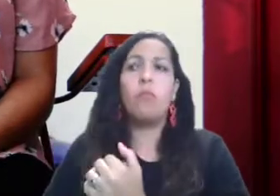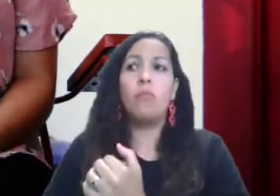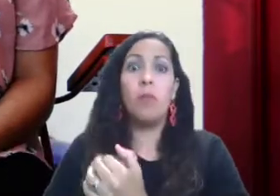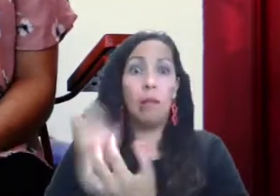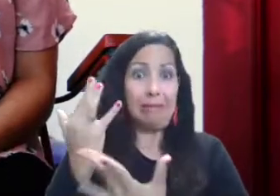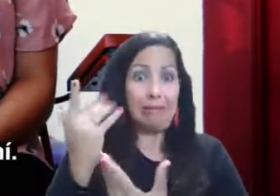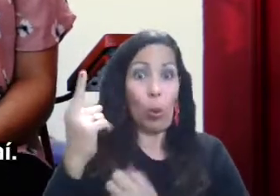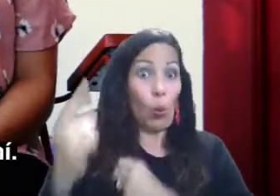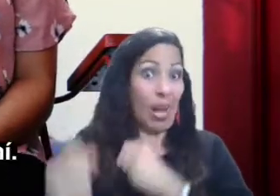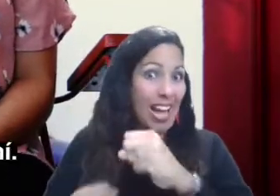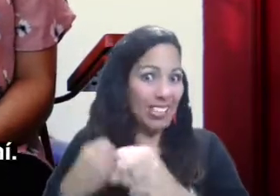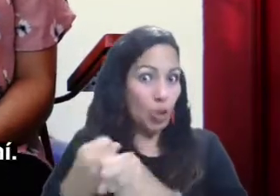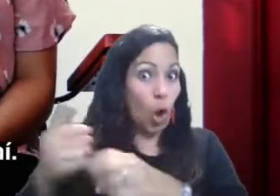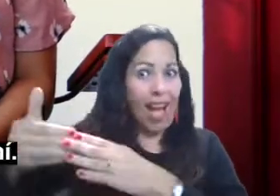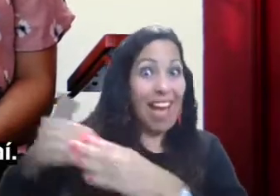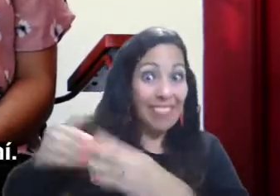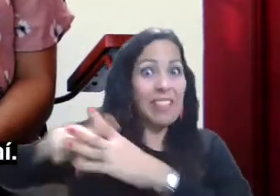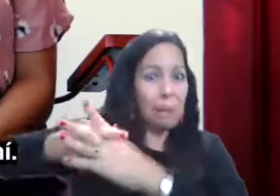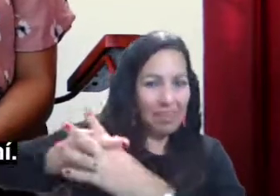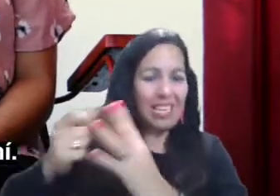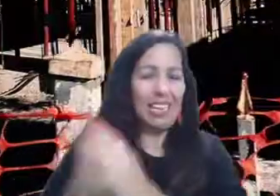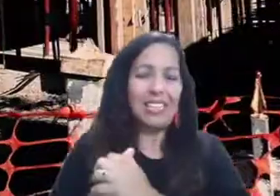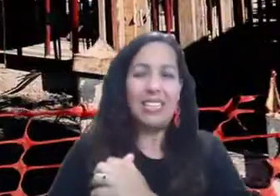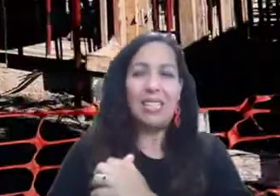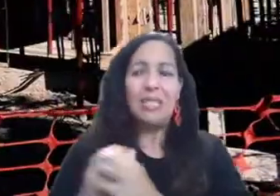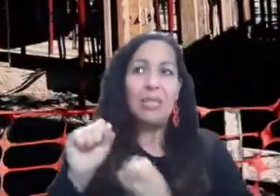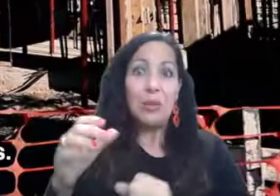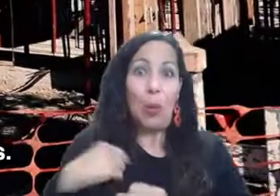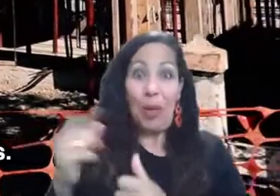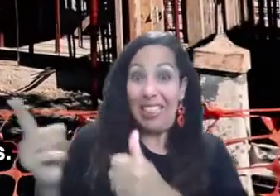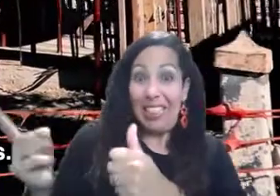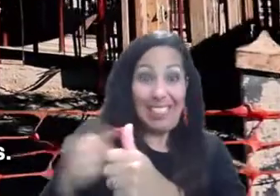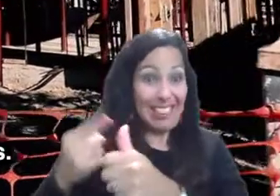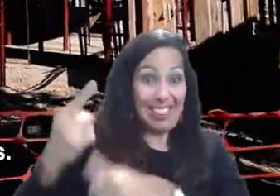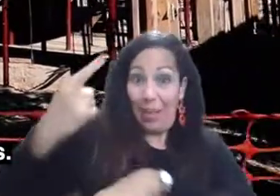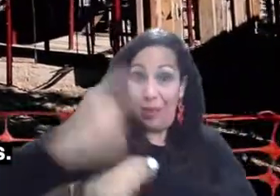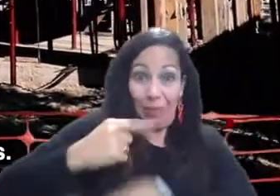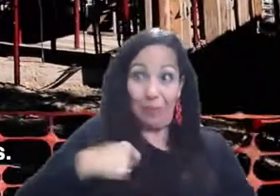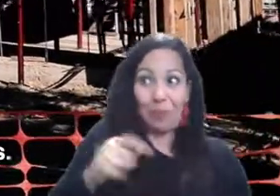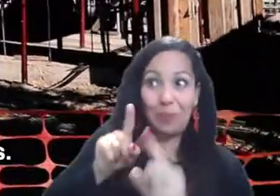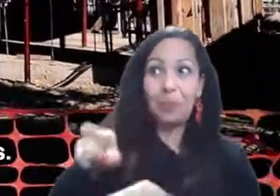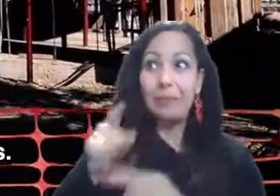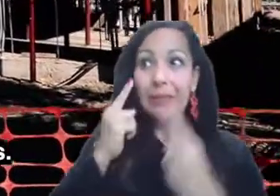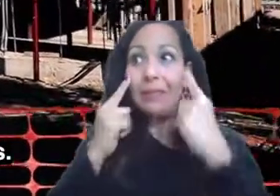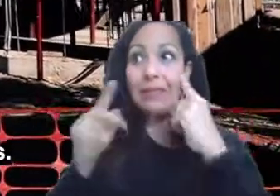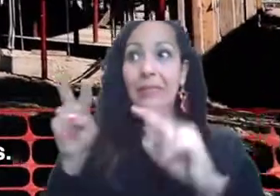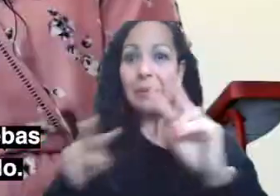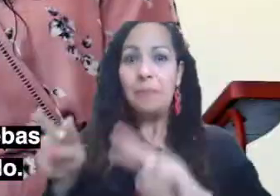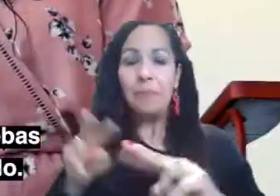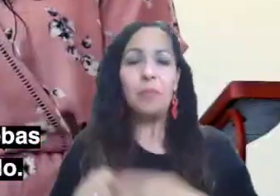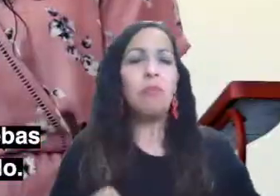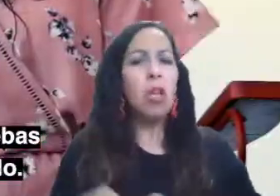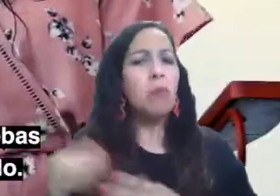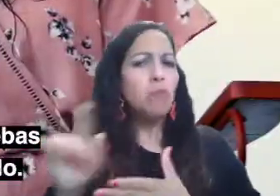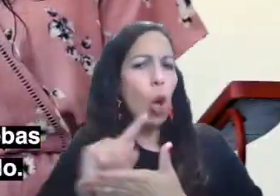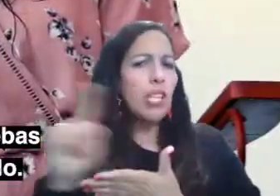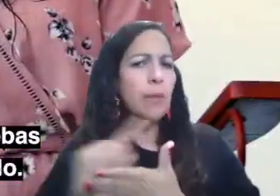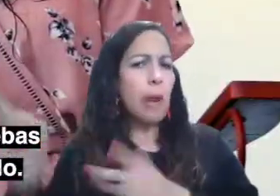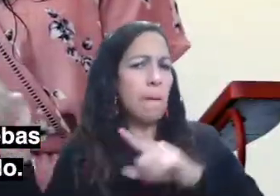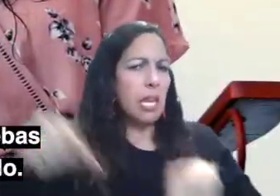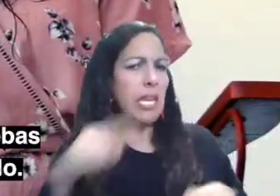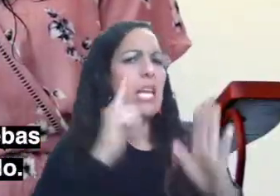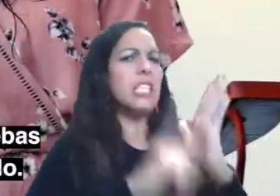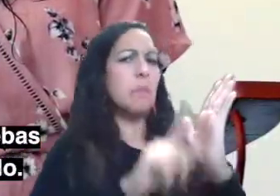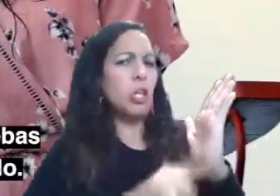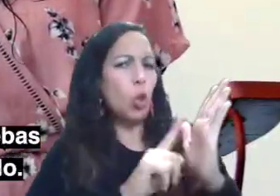y el primer día que empezaron yo estaba ahí. Pues toda la semana venían inspectores, venían diferentes inspectores